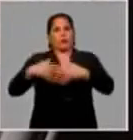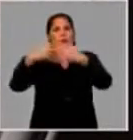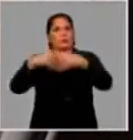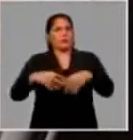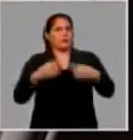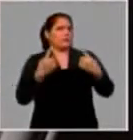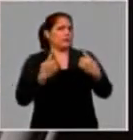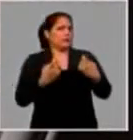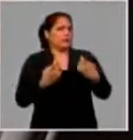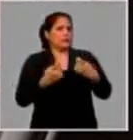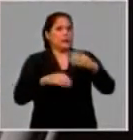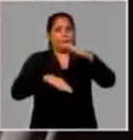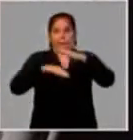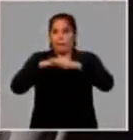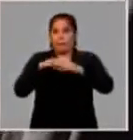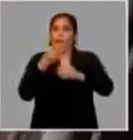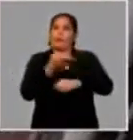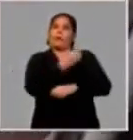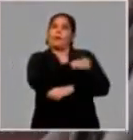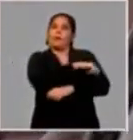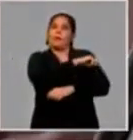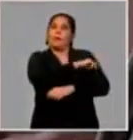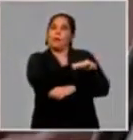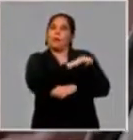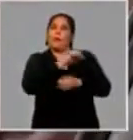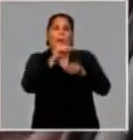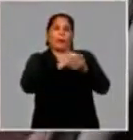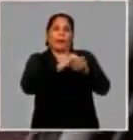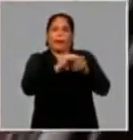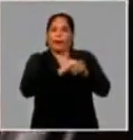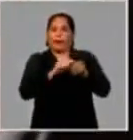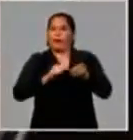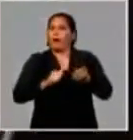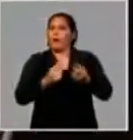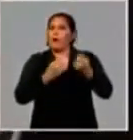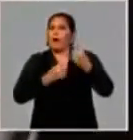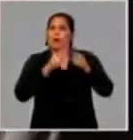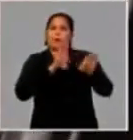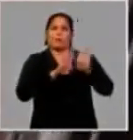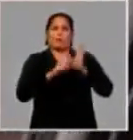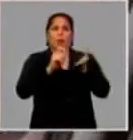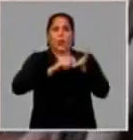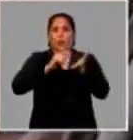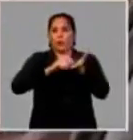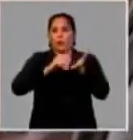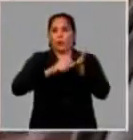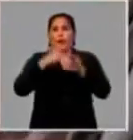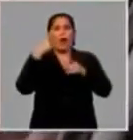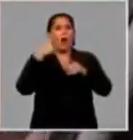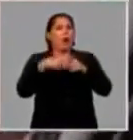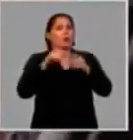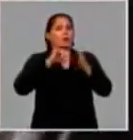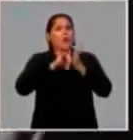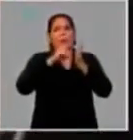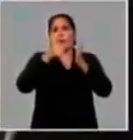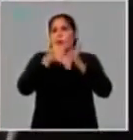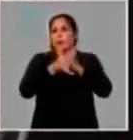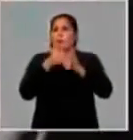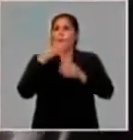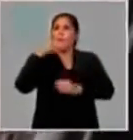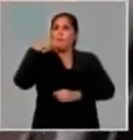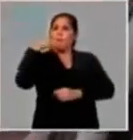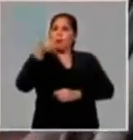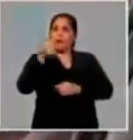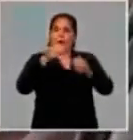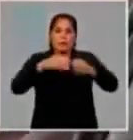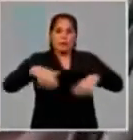hace falta para cubrir la demanda que tiene el comercio interior en la cuota normada? ¿Y qué otras proyecciones hay para ir mejorando